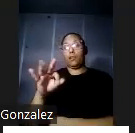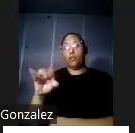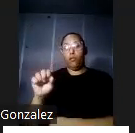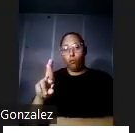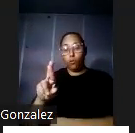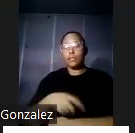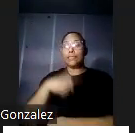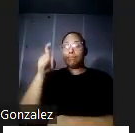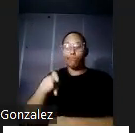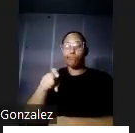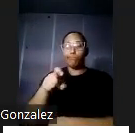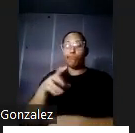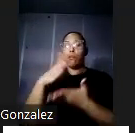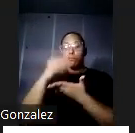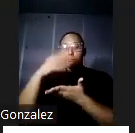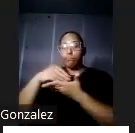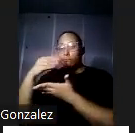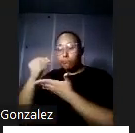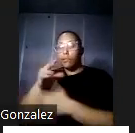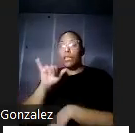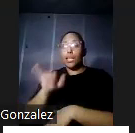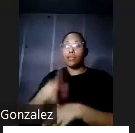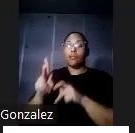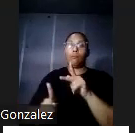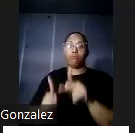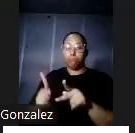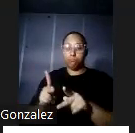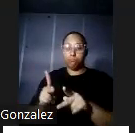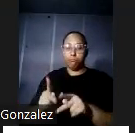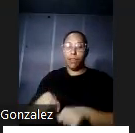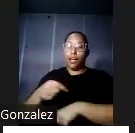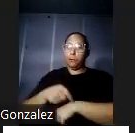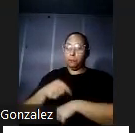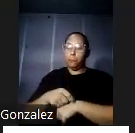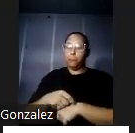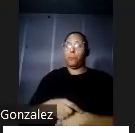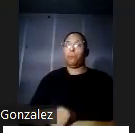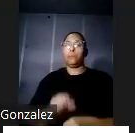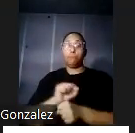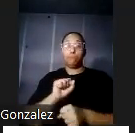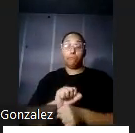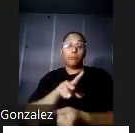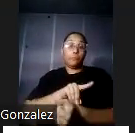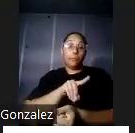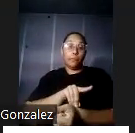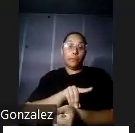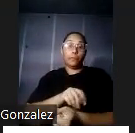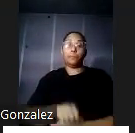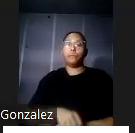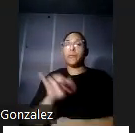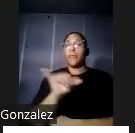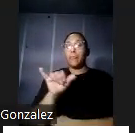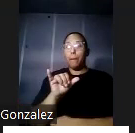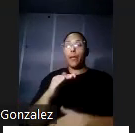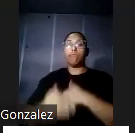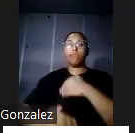del doctor Ashford en términos de espacio y tiempo. No solo como el destacado médico que fue, sino de todas las facetas de su vida